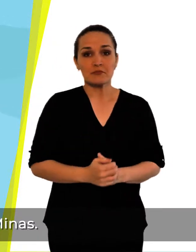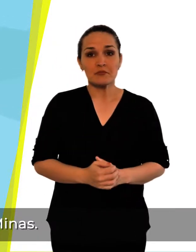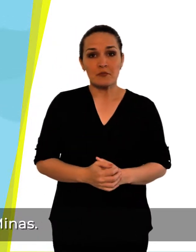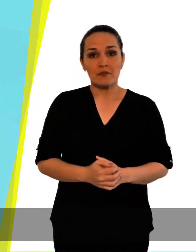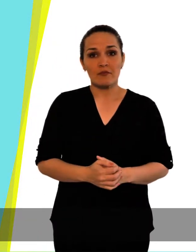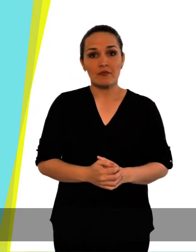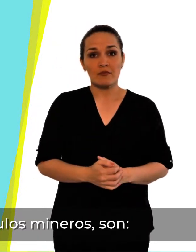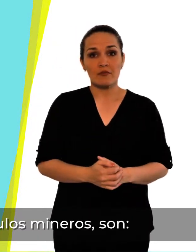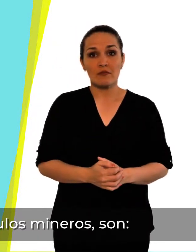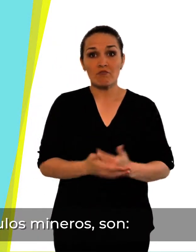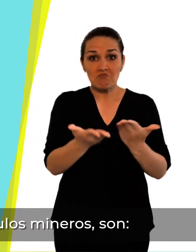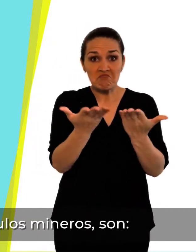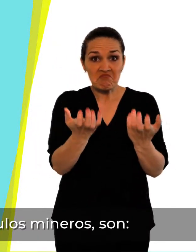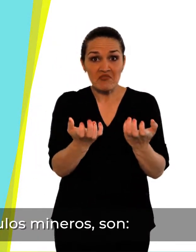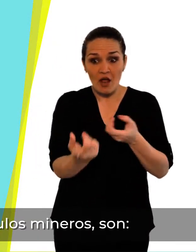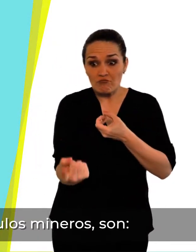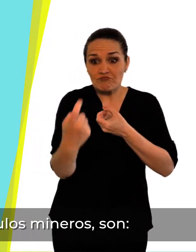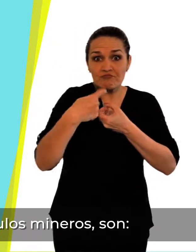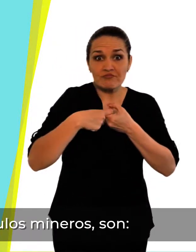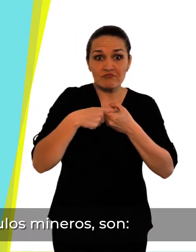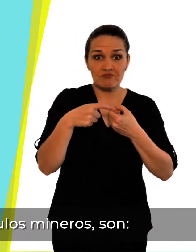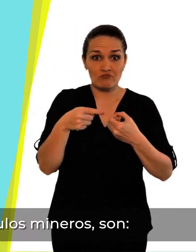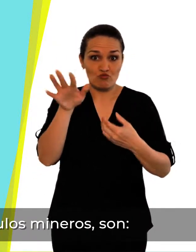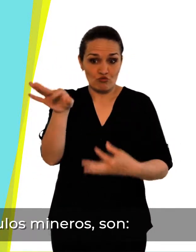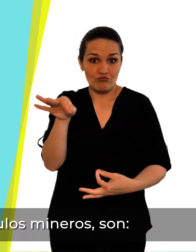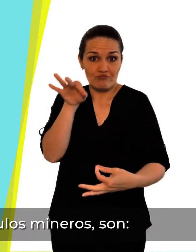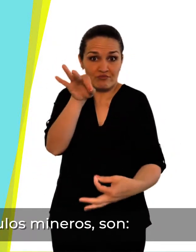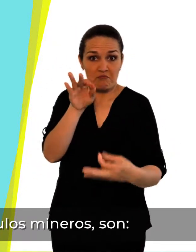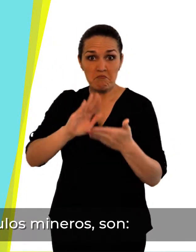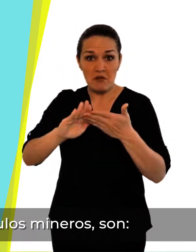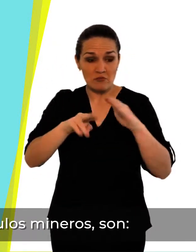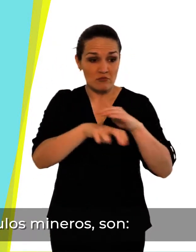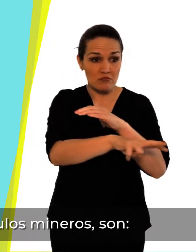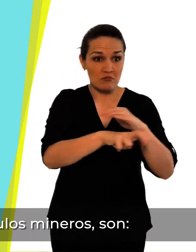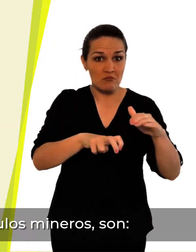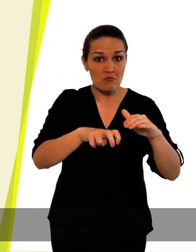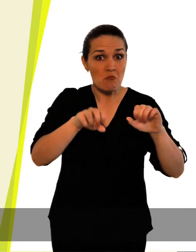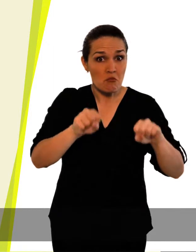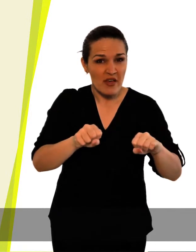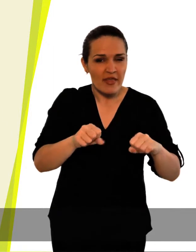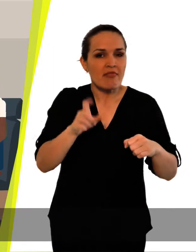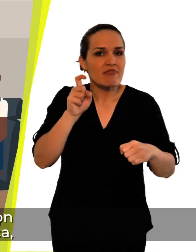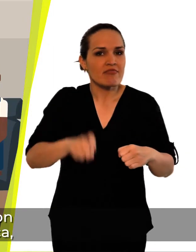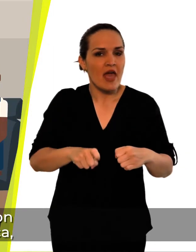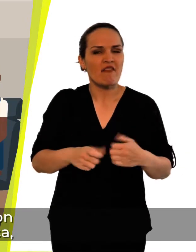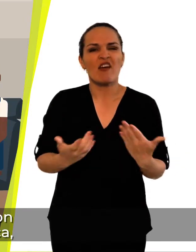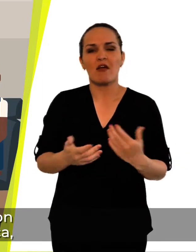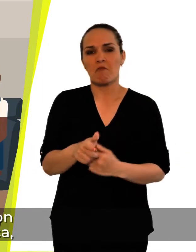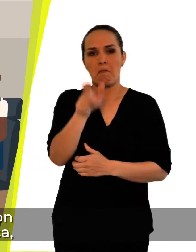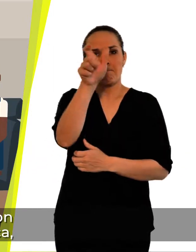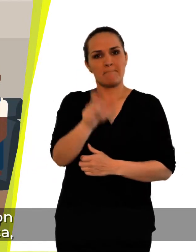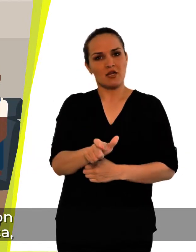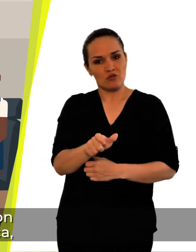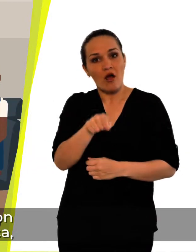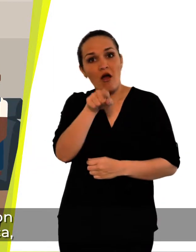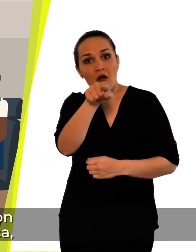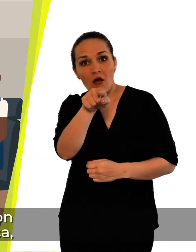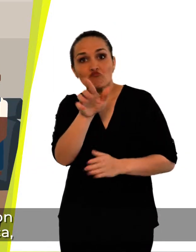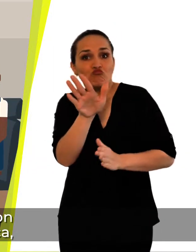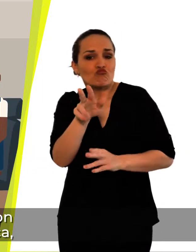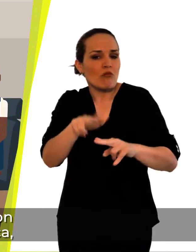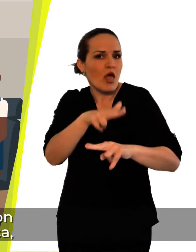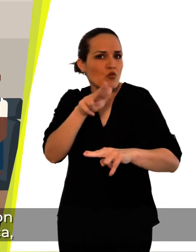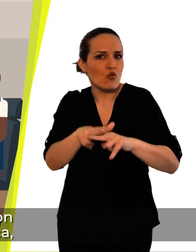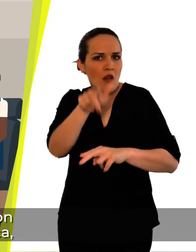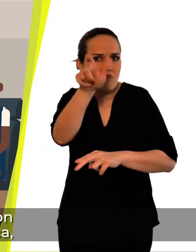Minas. Las personas que pueden acceder a los títulos mineros son 1. Las personas